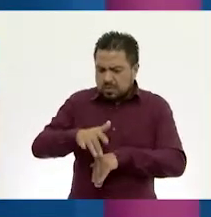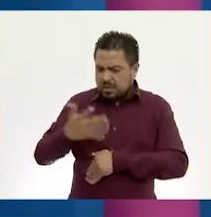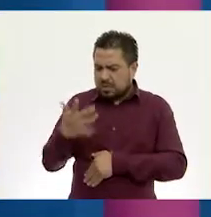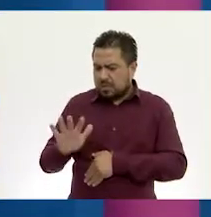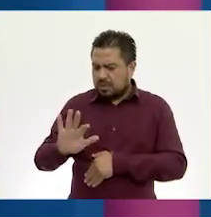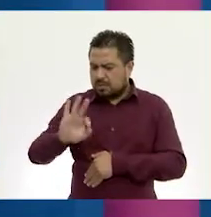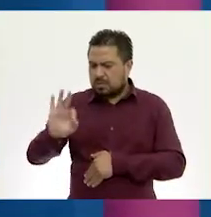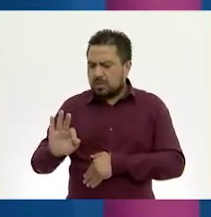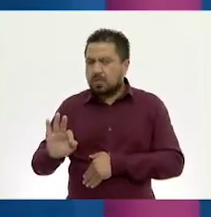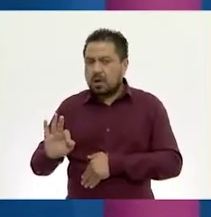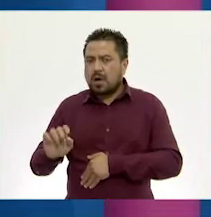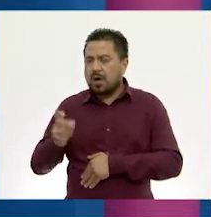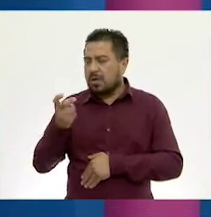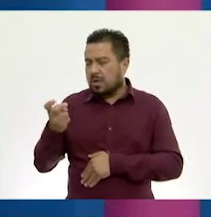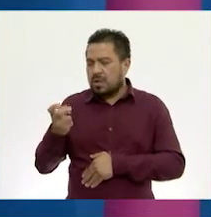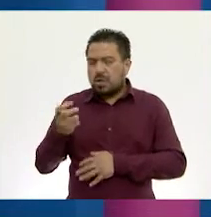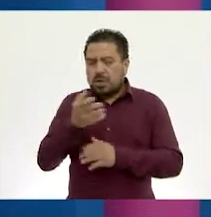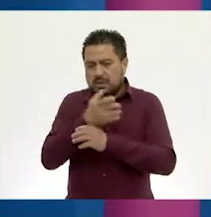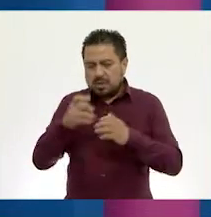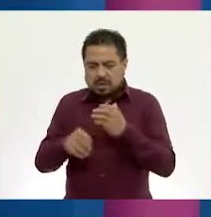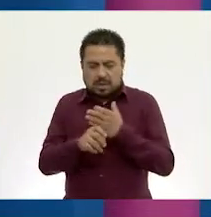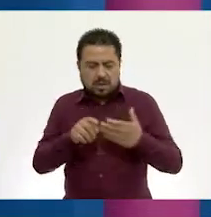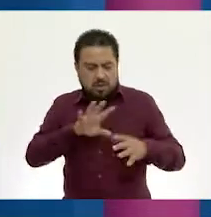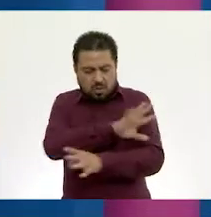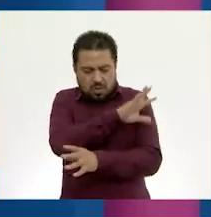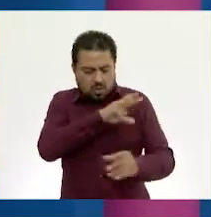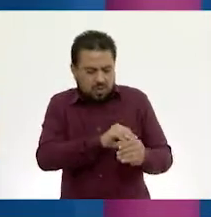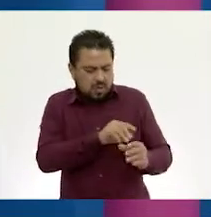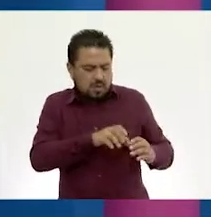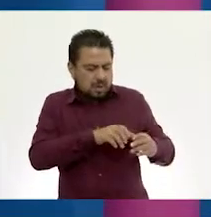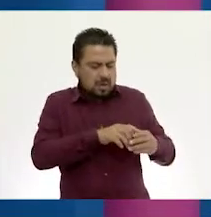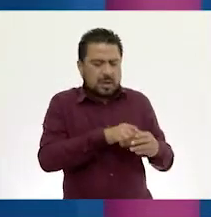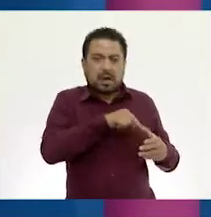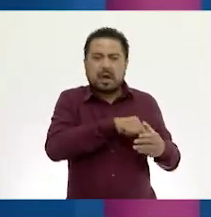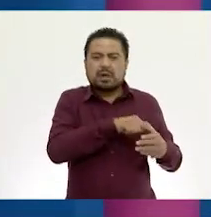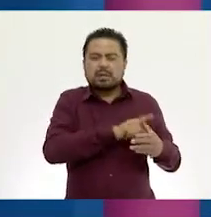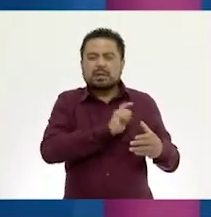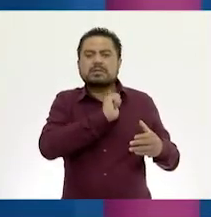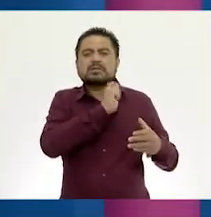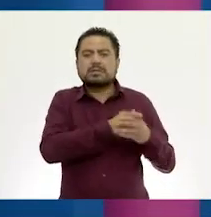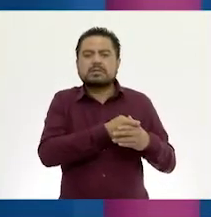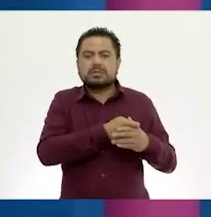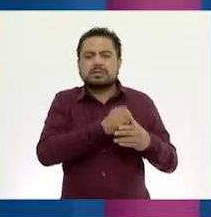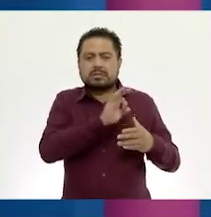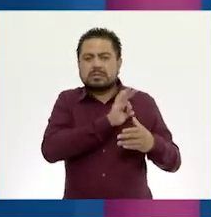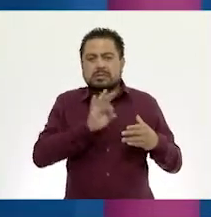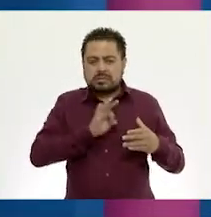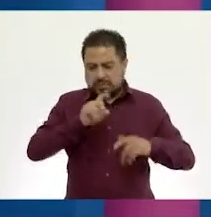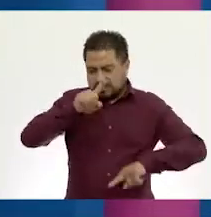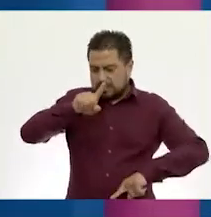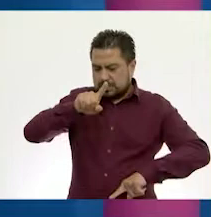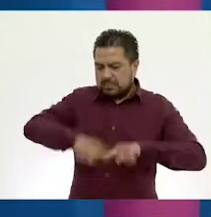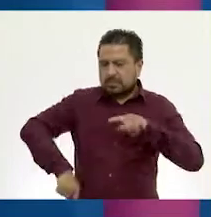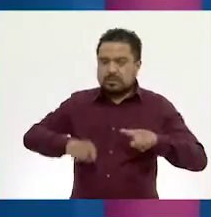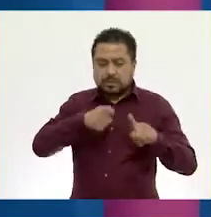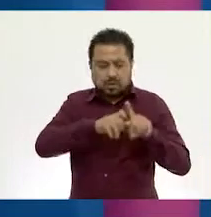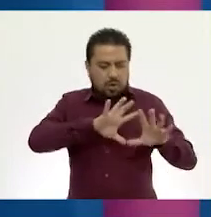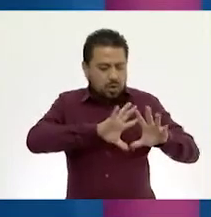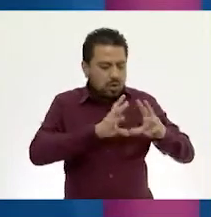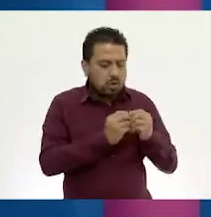cantidad sea el 10% de descuento de una cantidad total, significa que el descuento se lo tiene que restar a ese